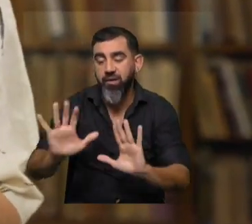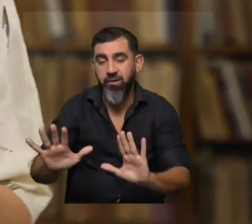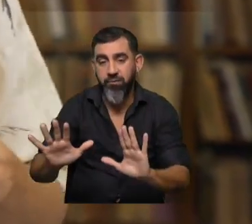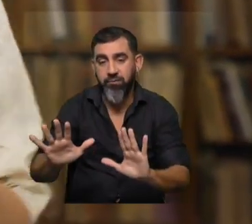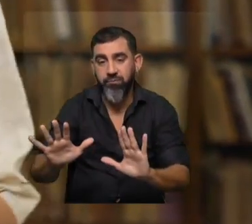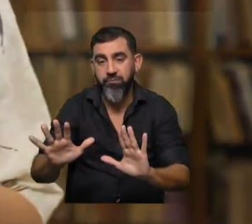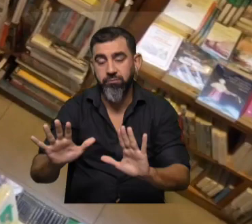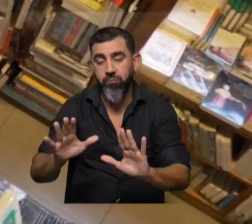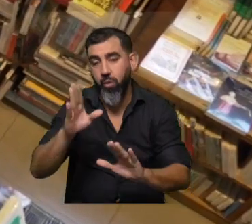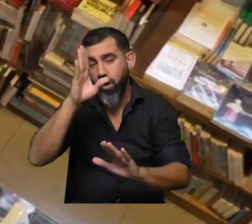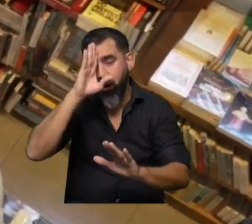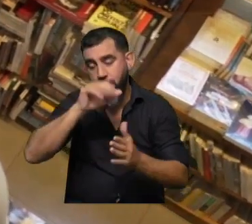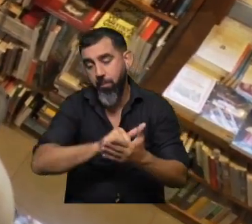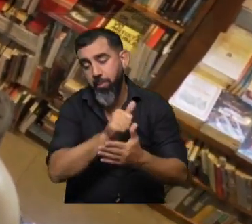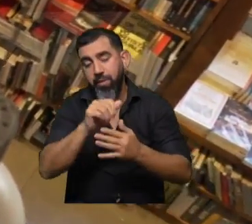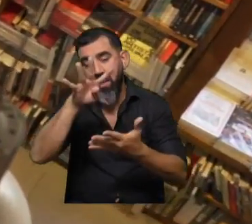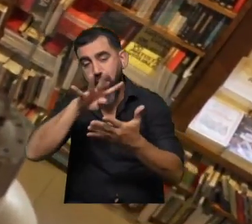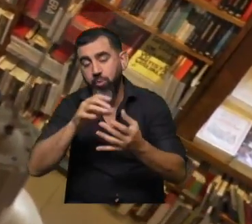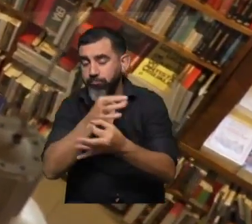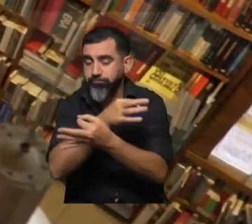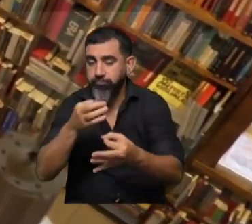la adquisición de la lectura.